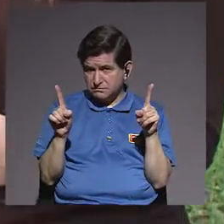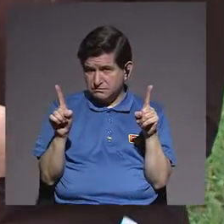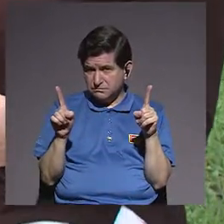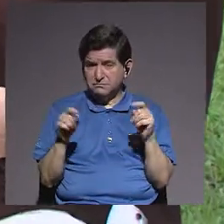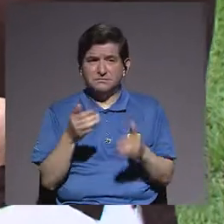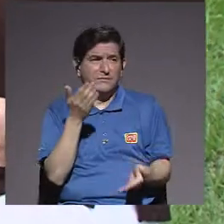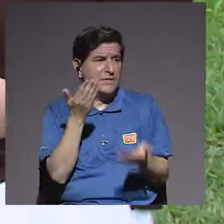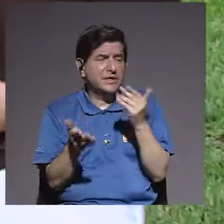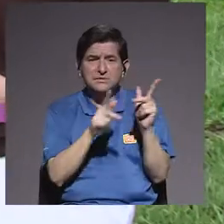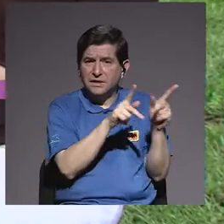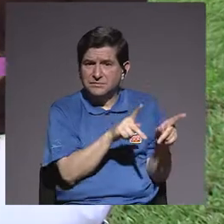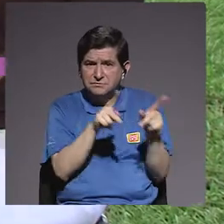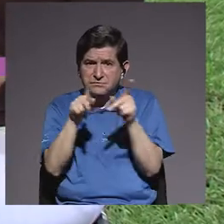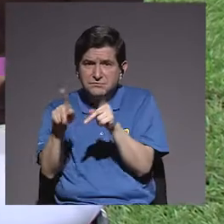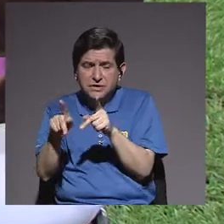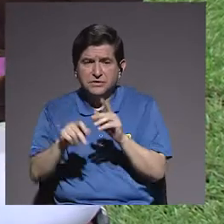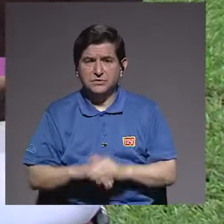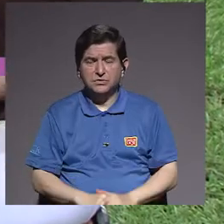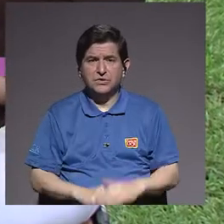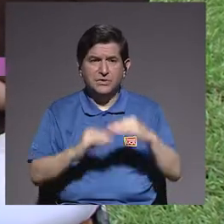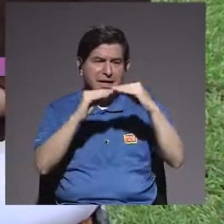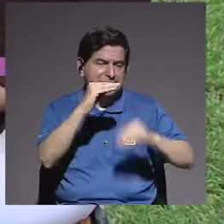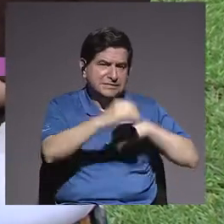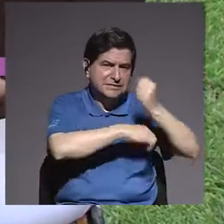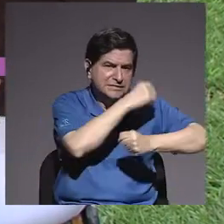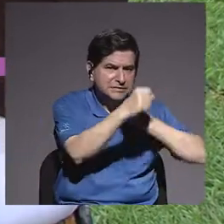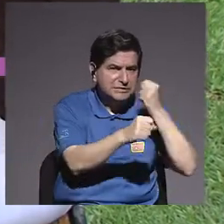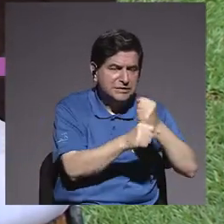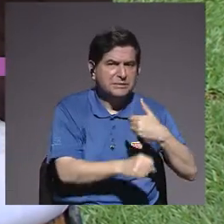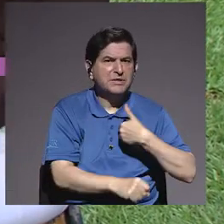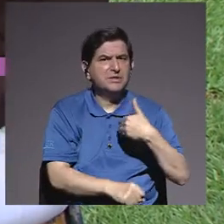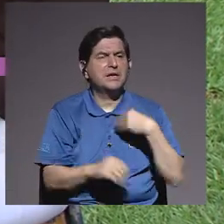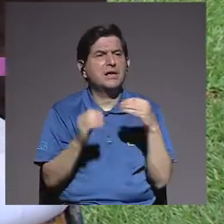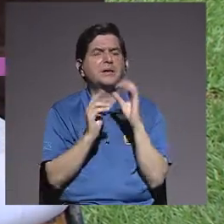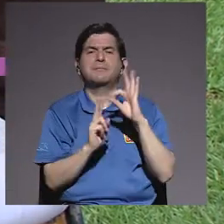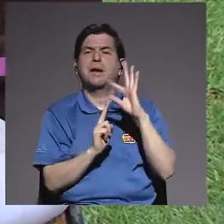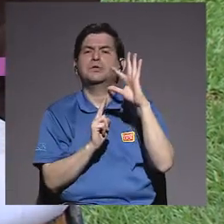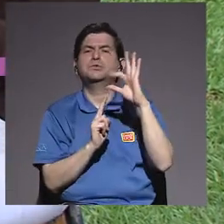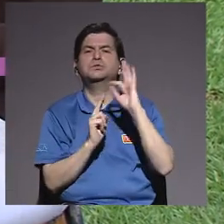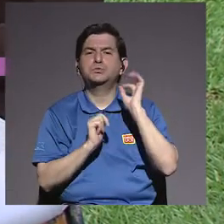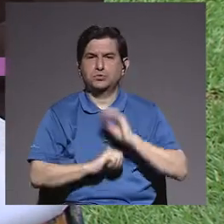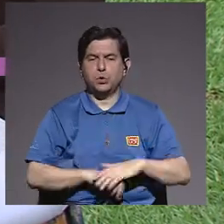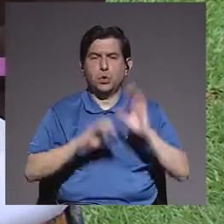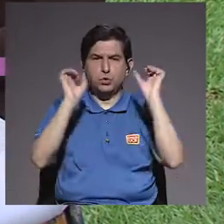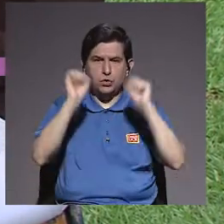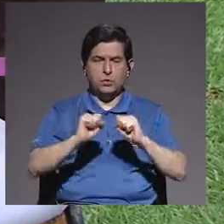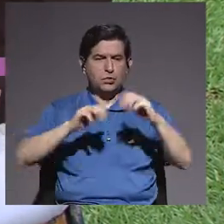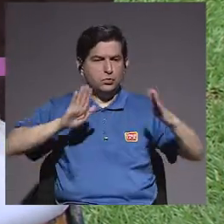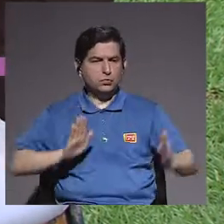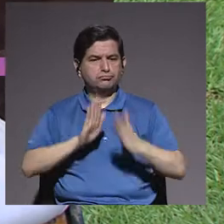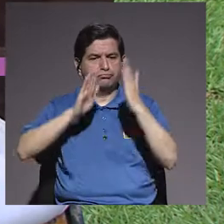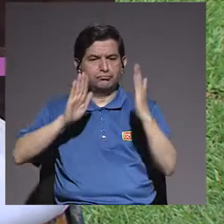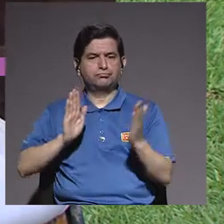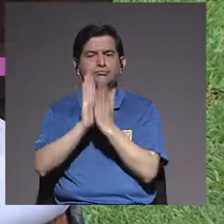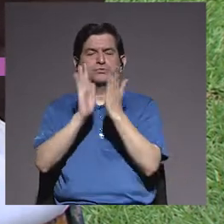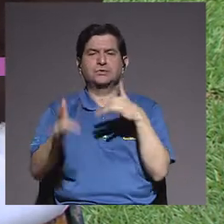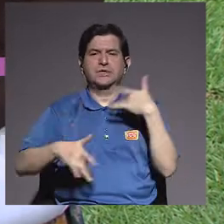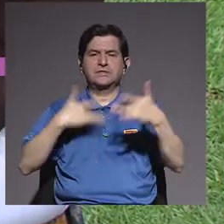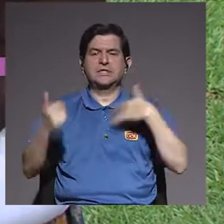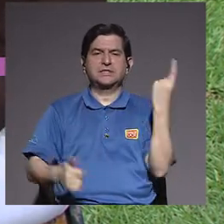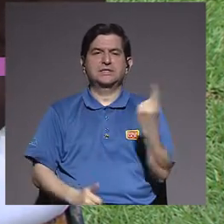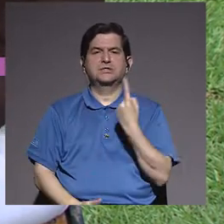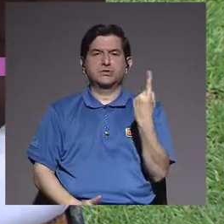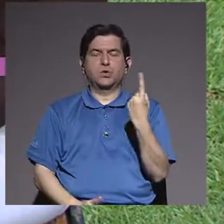Pero tal vez las personas de menos edad, ¿verdad? Tienen como más opciones de poder enfrentar el